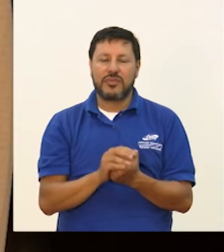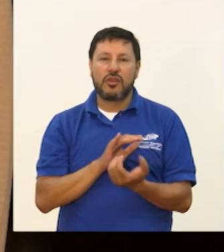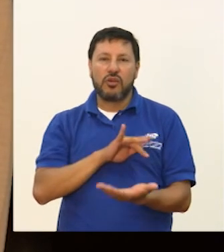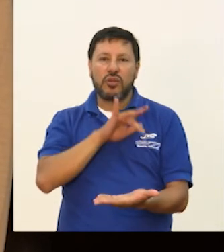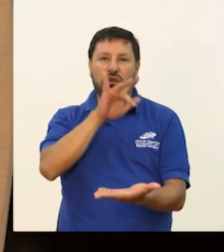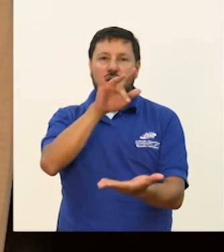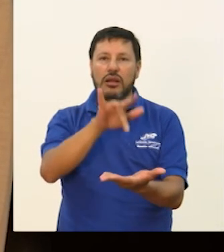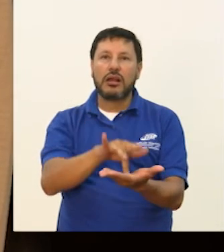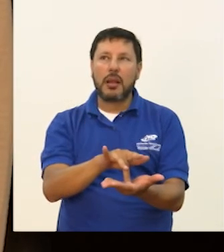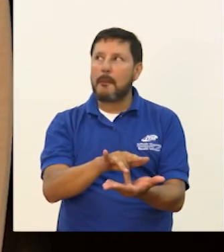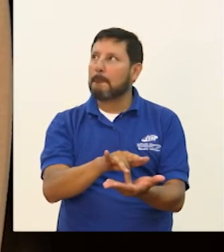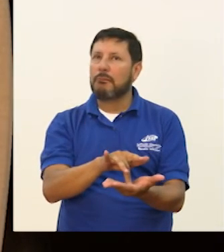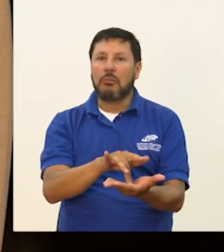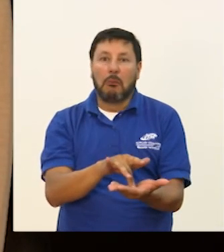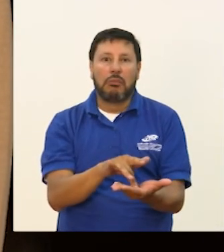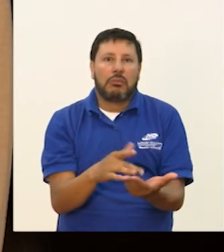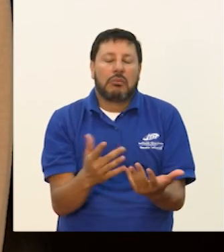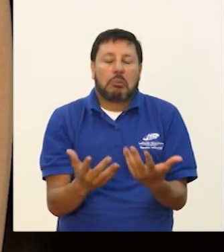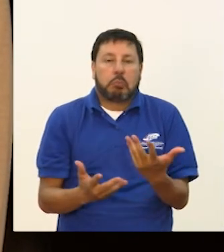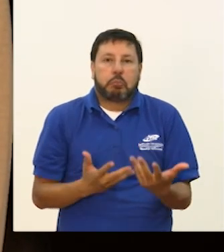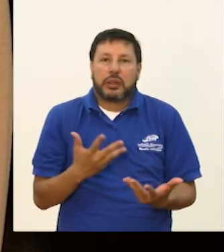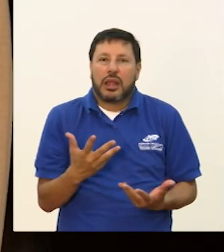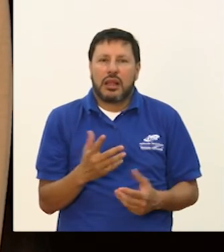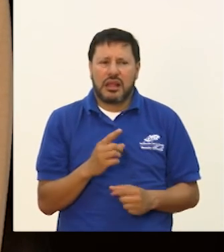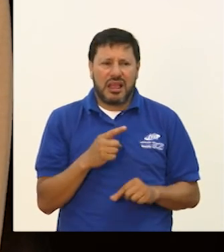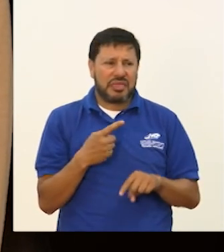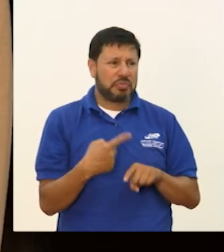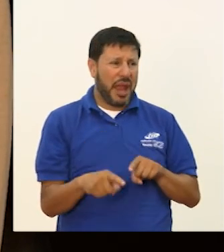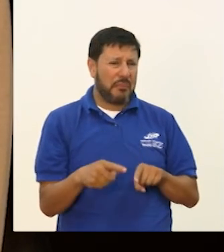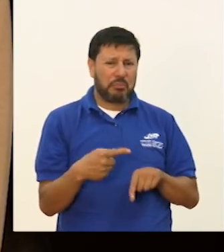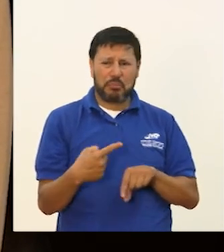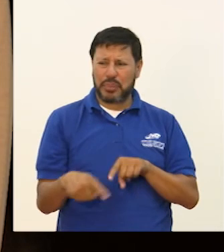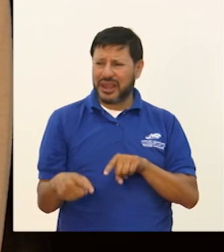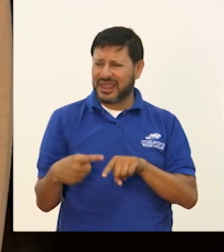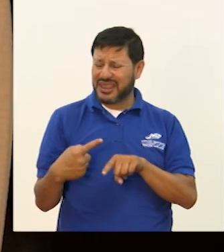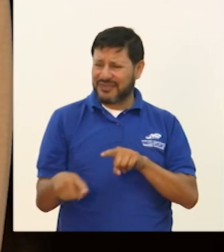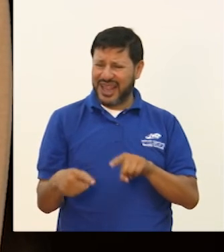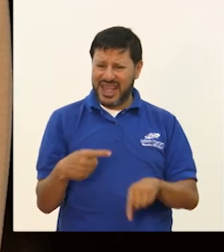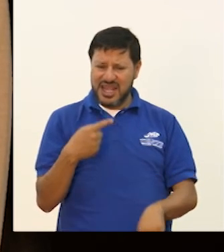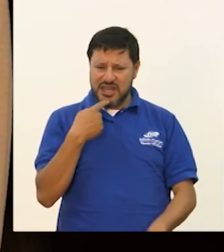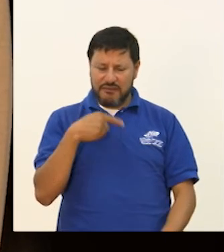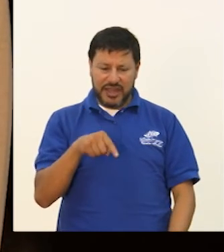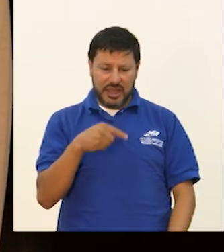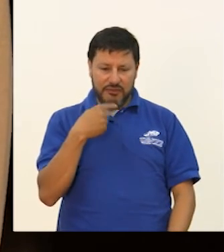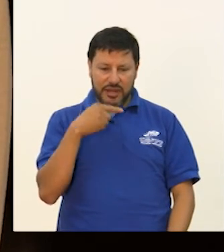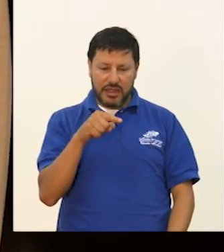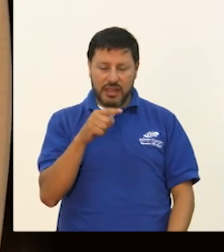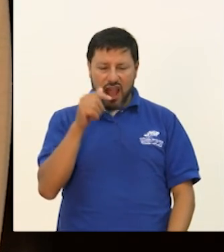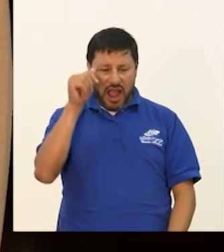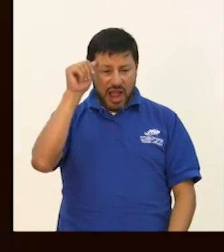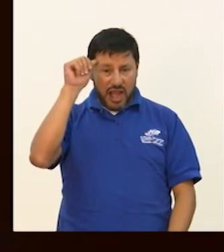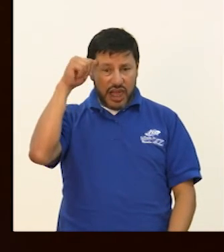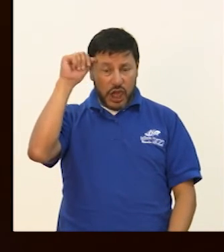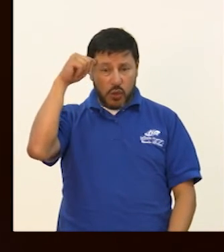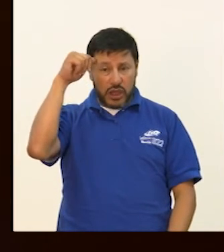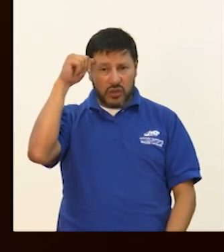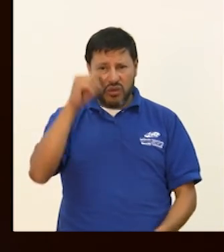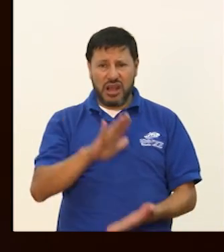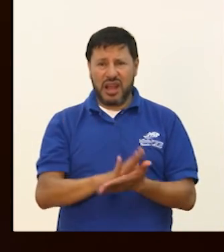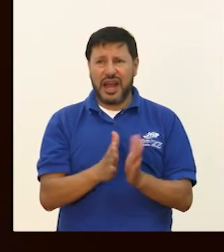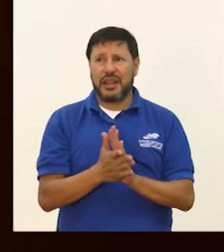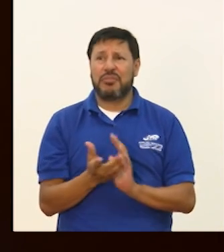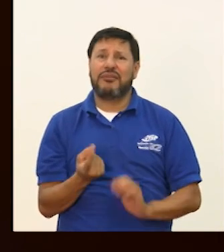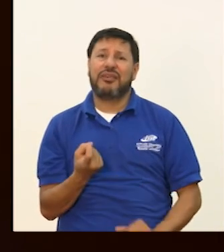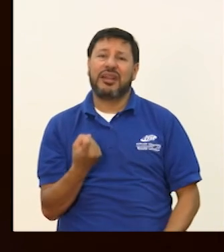Haber vivido sola es una experiencia muy grande y muy enriquecedora, tanto espiritual como personalmente. Y eso le